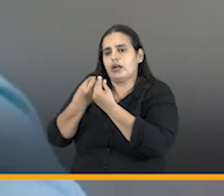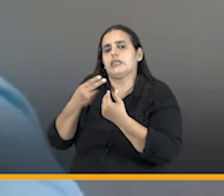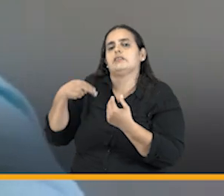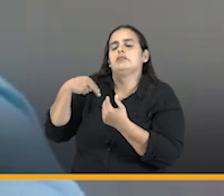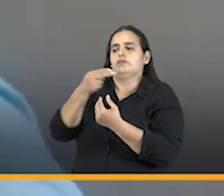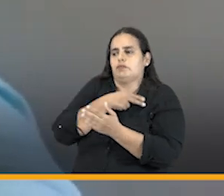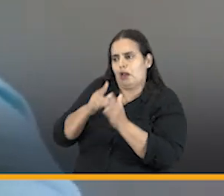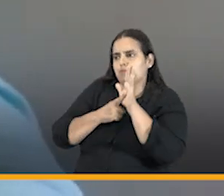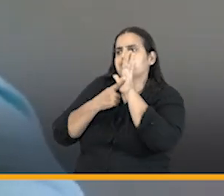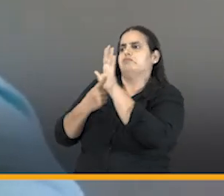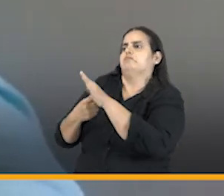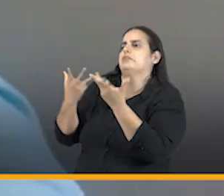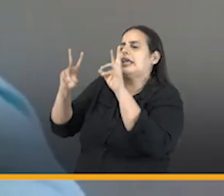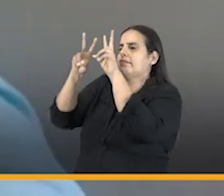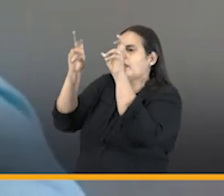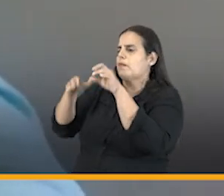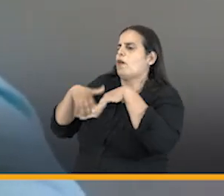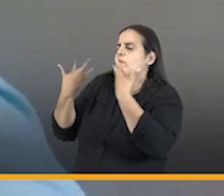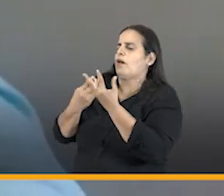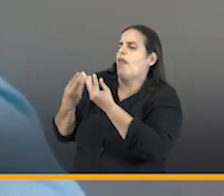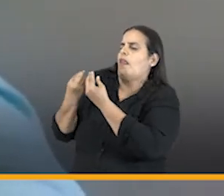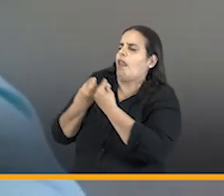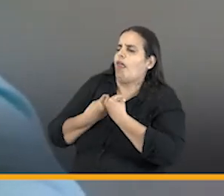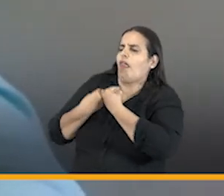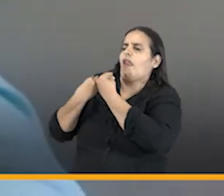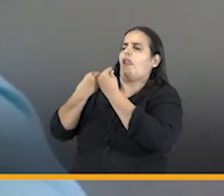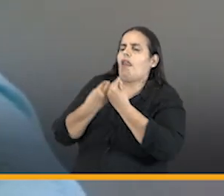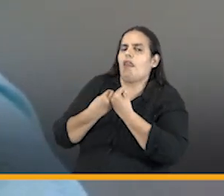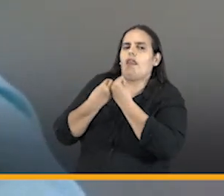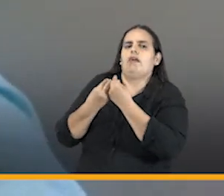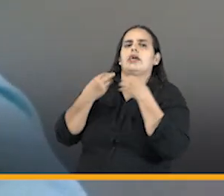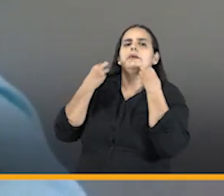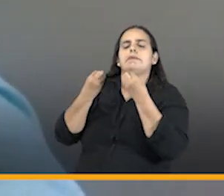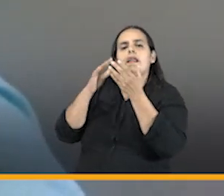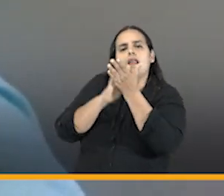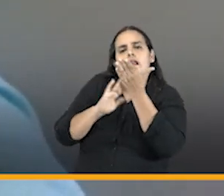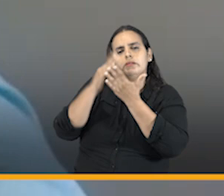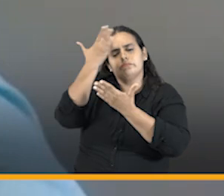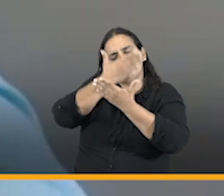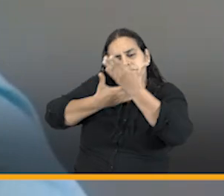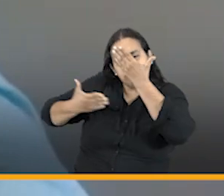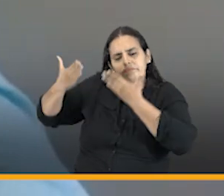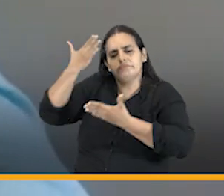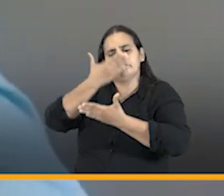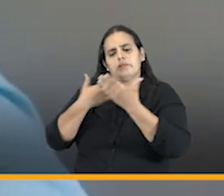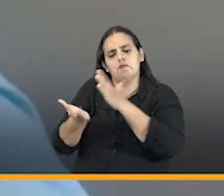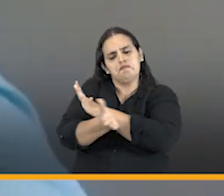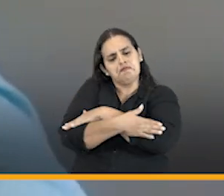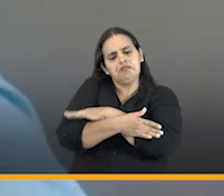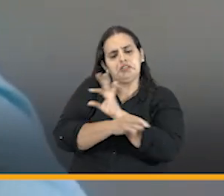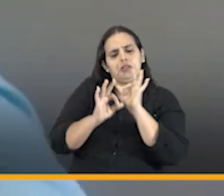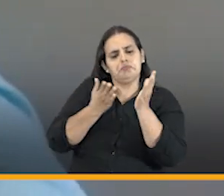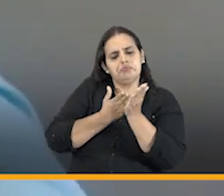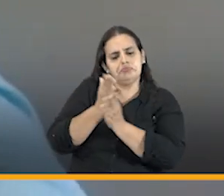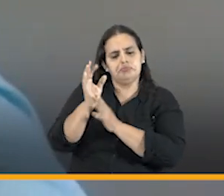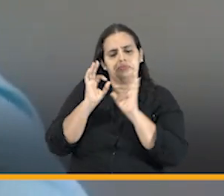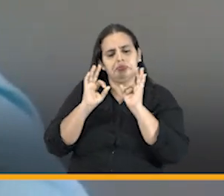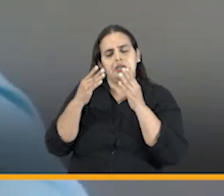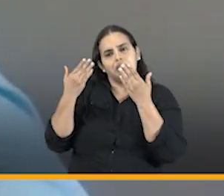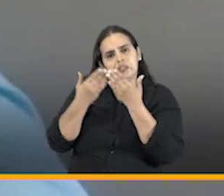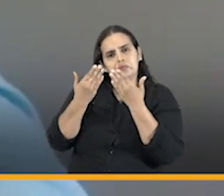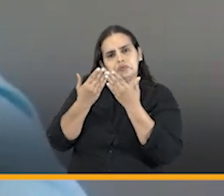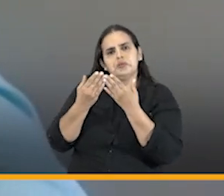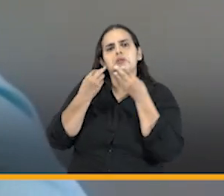nos presenten los temas que van a discutir en sus comités de conciliación para hacer un análisis juicioso y